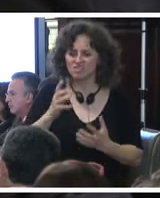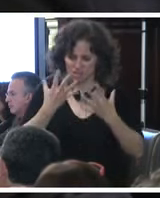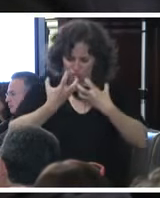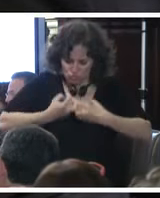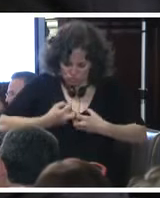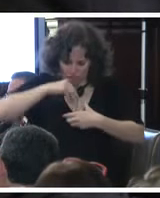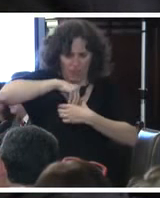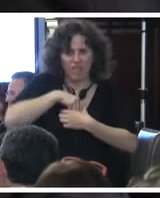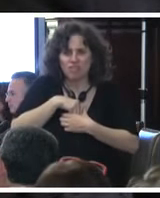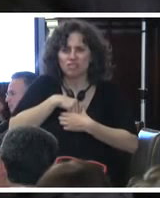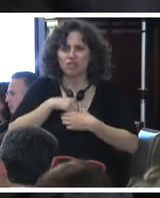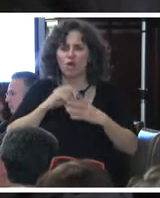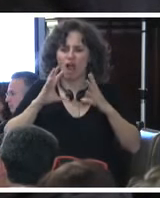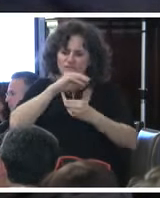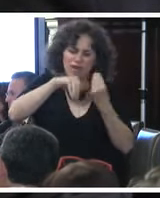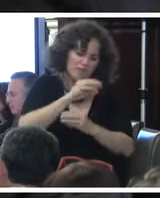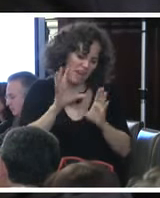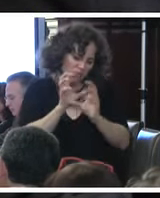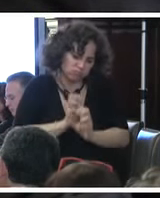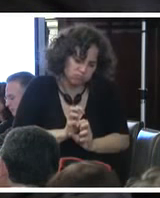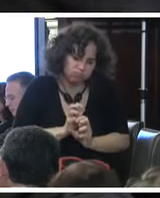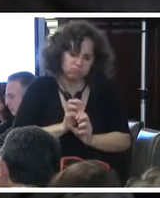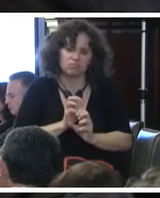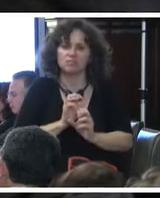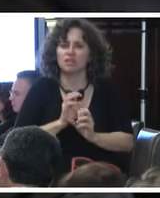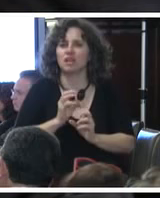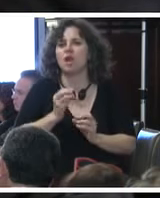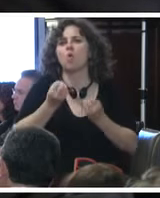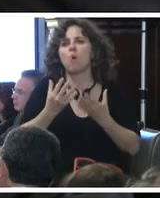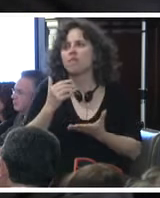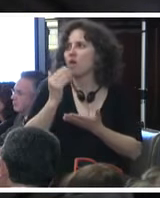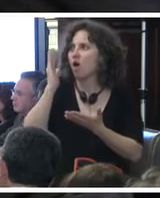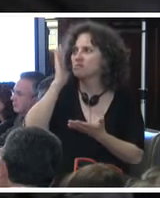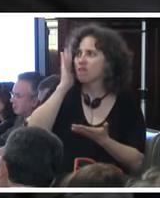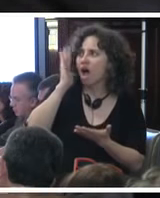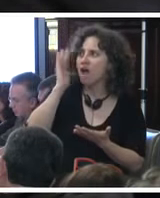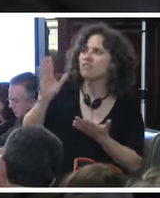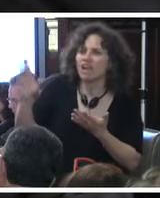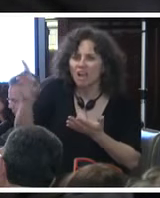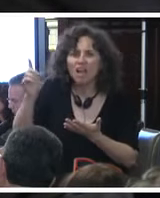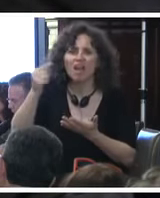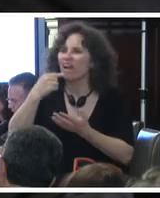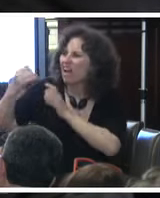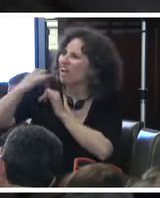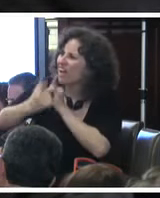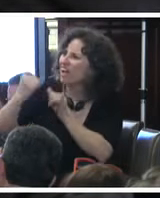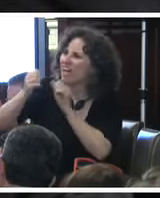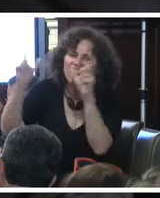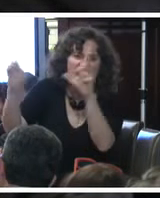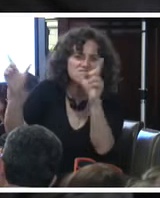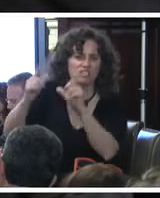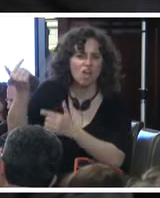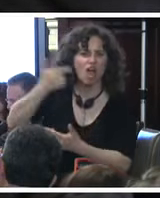nomás a la familia que está en casa cuando se entera de lo que ellos sacan por televisión.